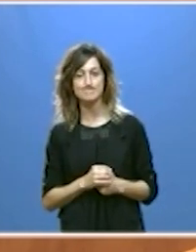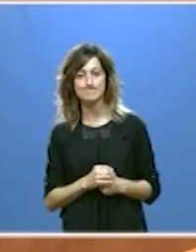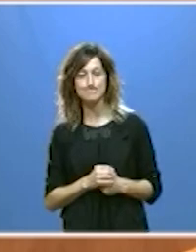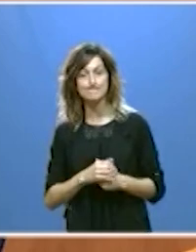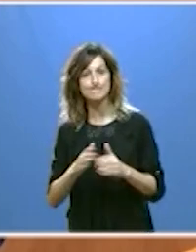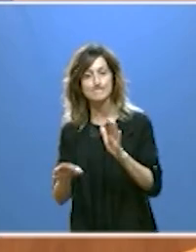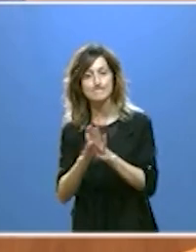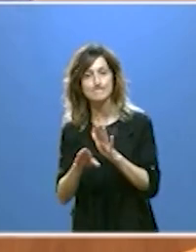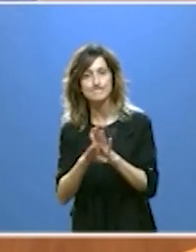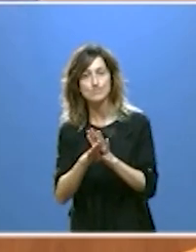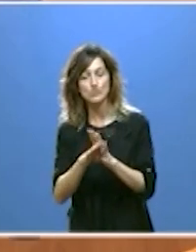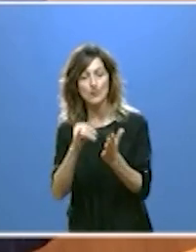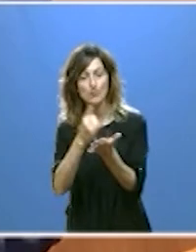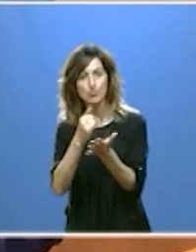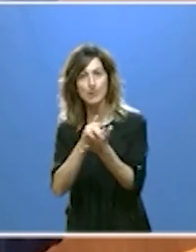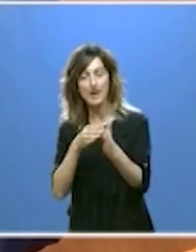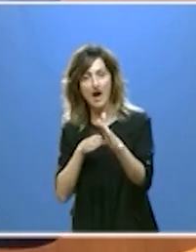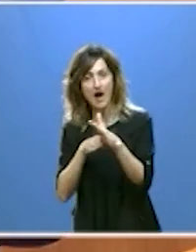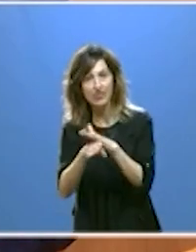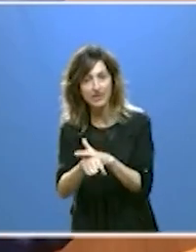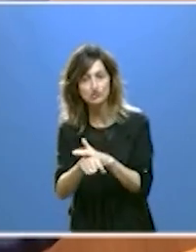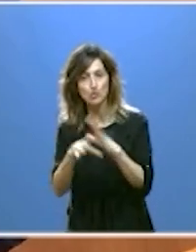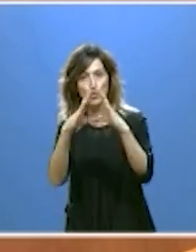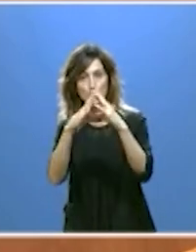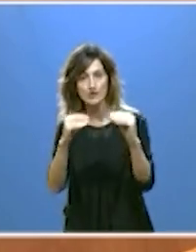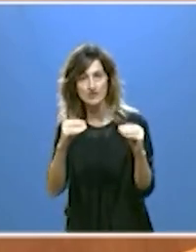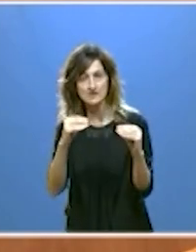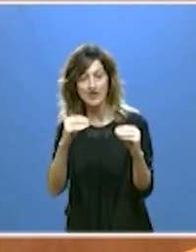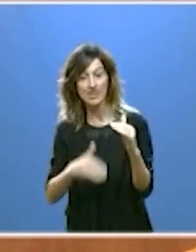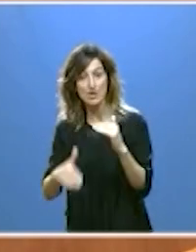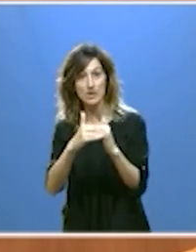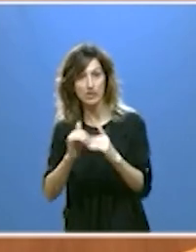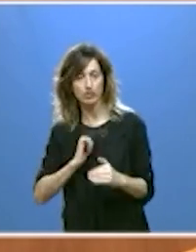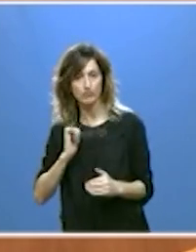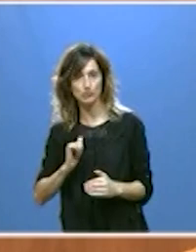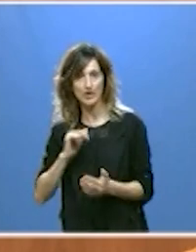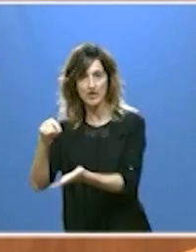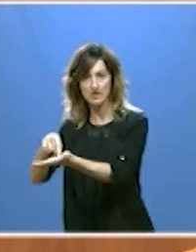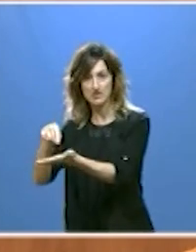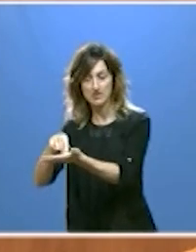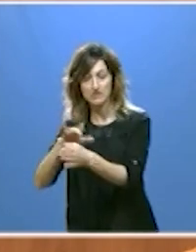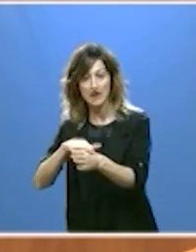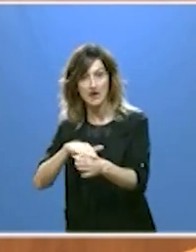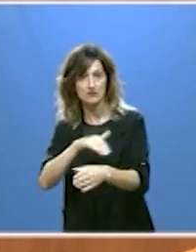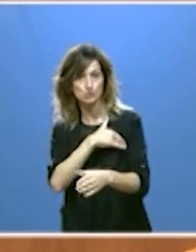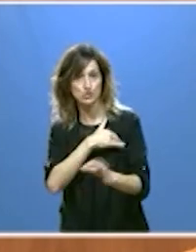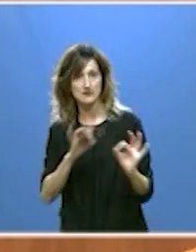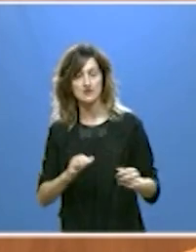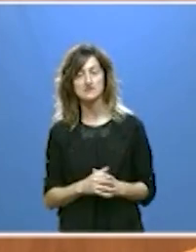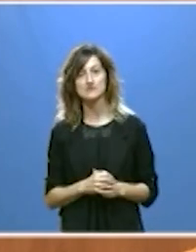Seguiremos reclamando una prueba de acceso a la universidad con igualdad de oportunidades para los estudiantes.